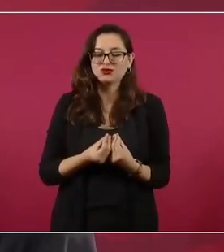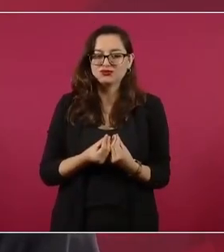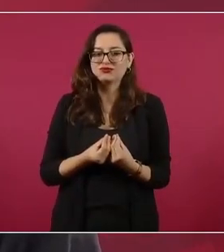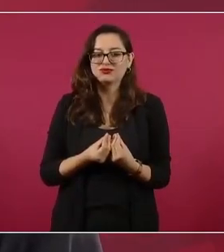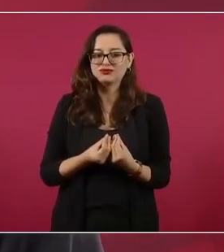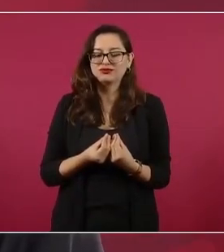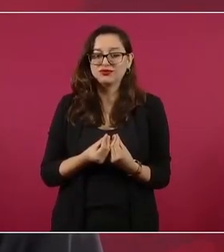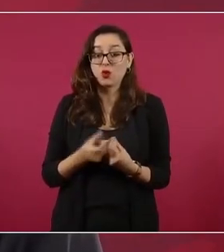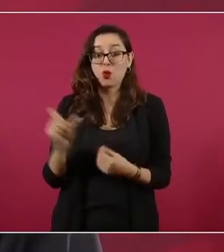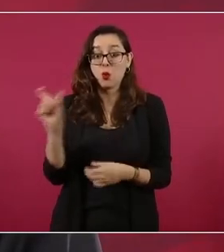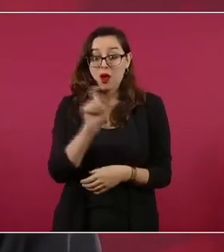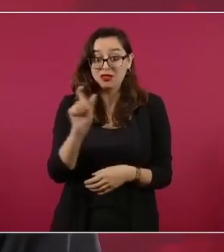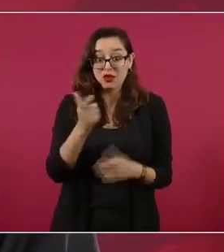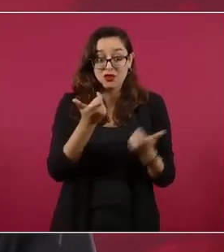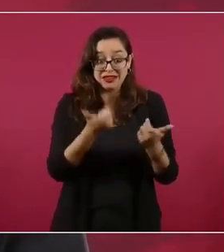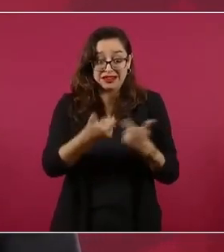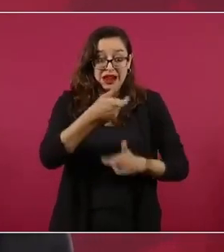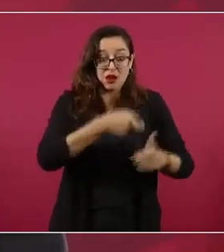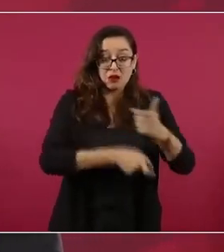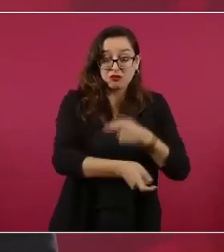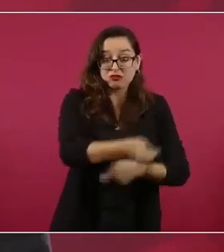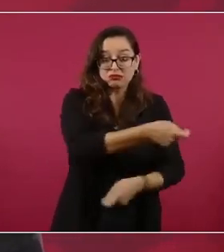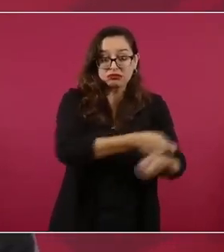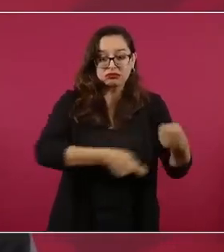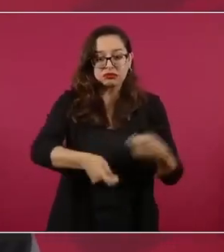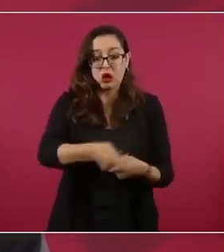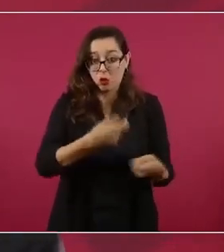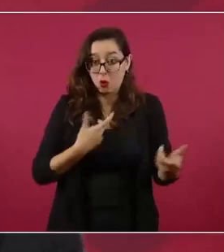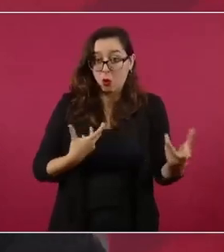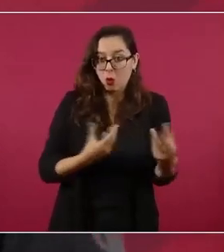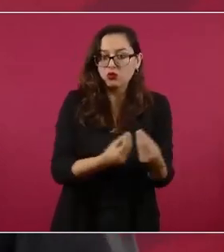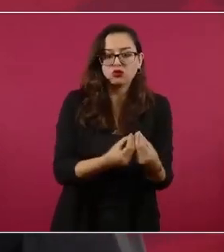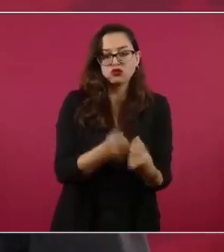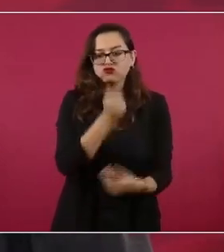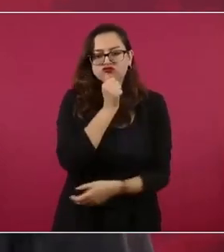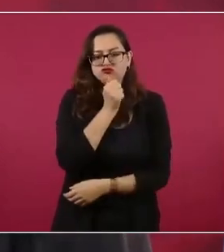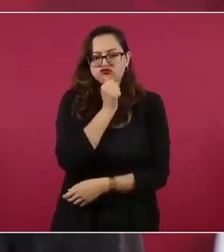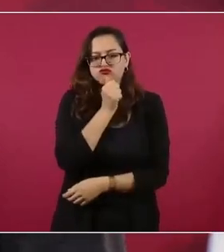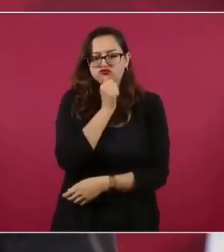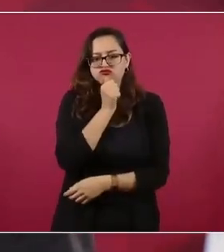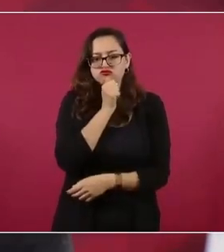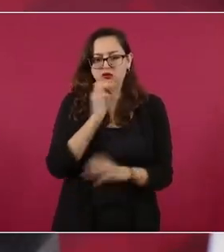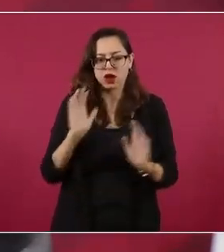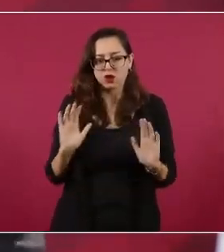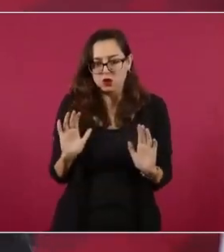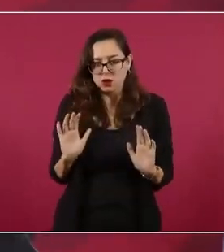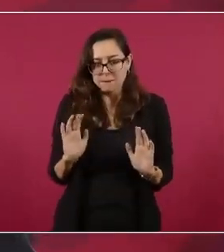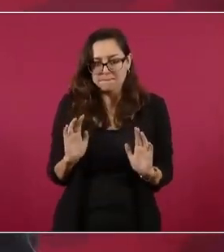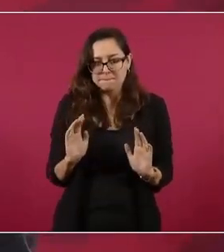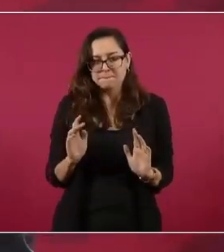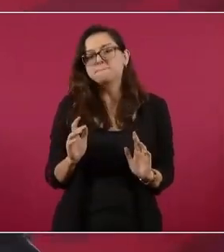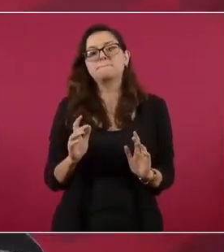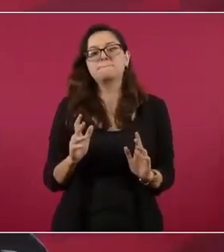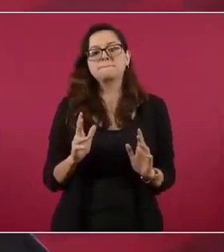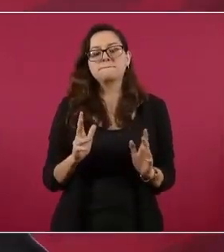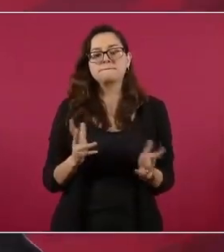Entonces, ¿quién iba a creer de que yo no estaba